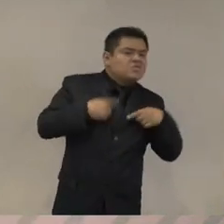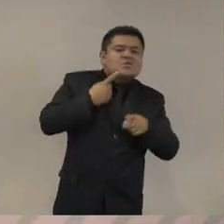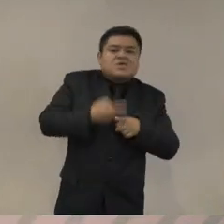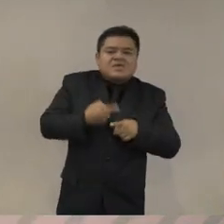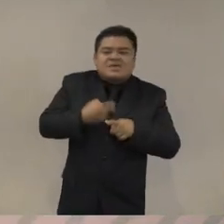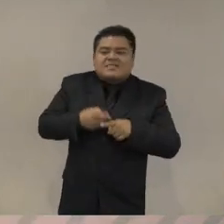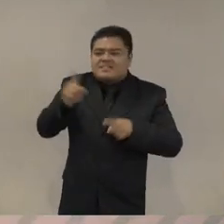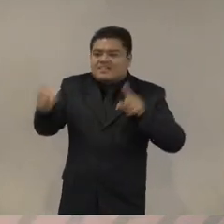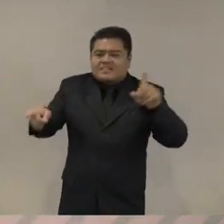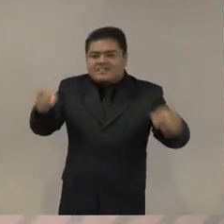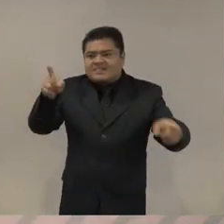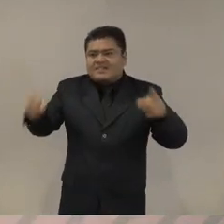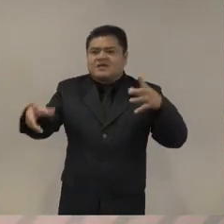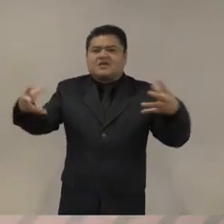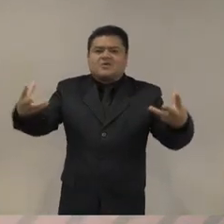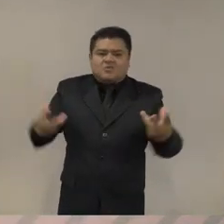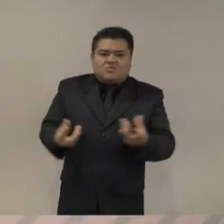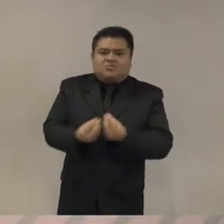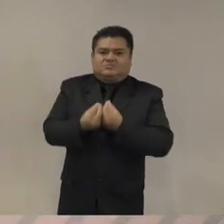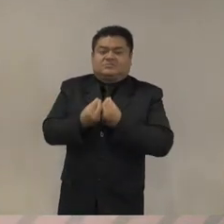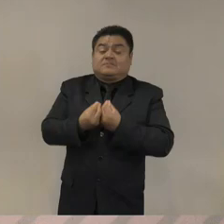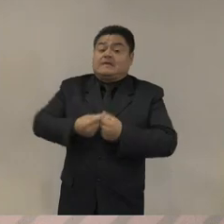la construcción de narrativas